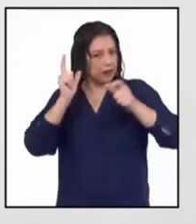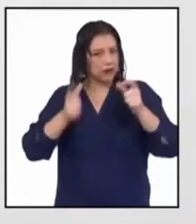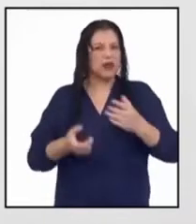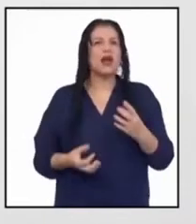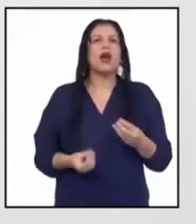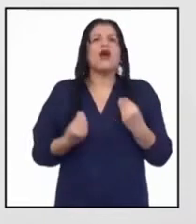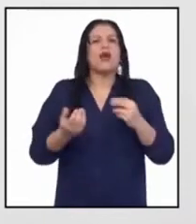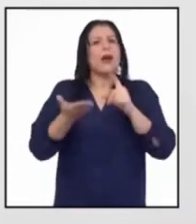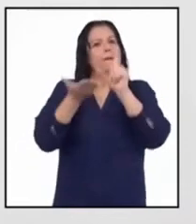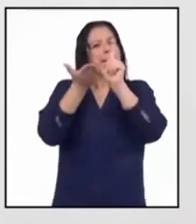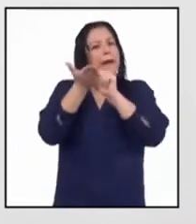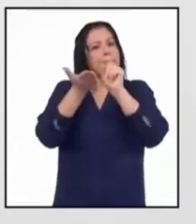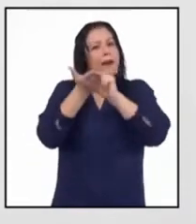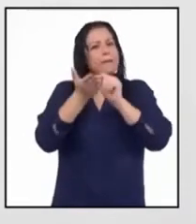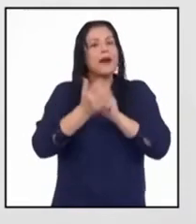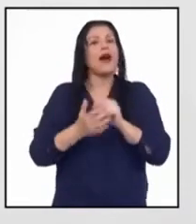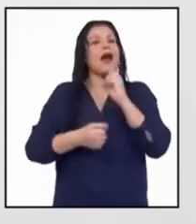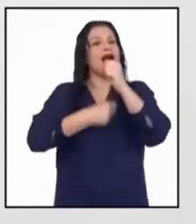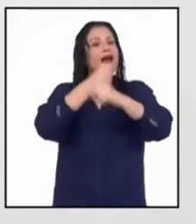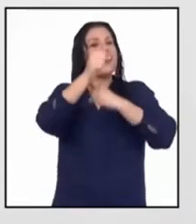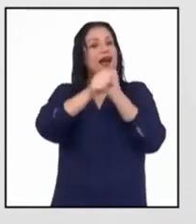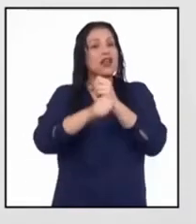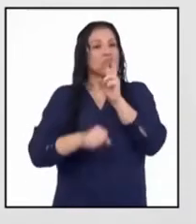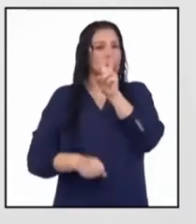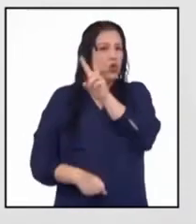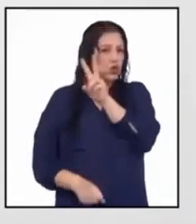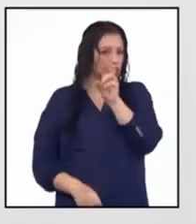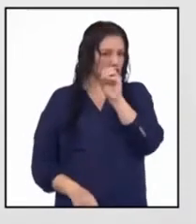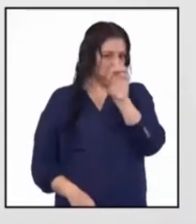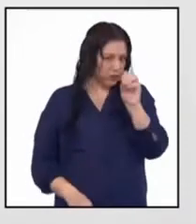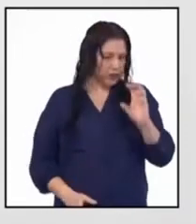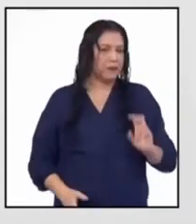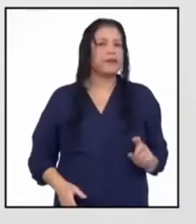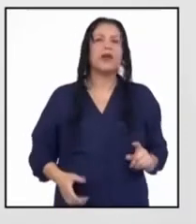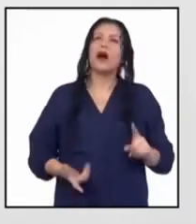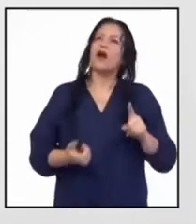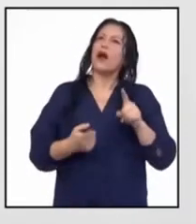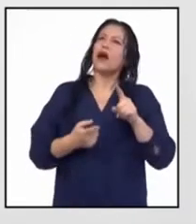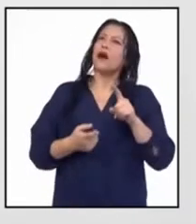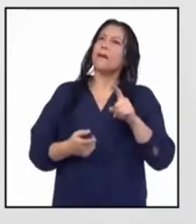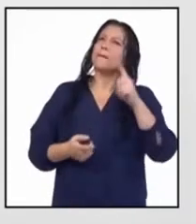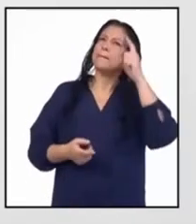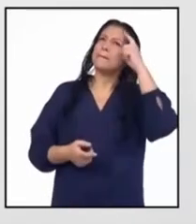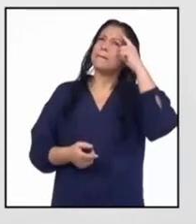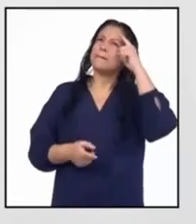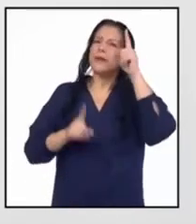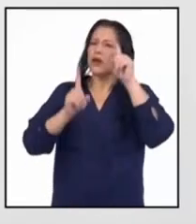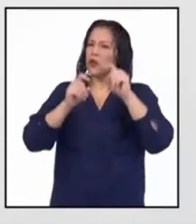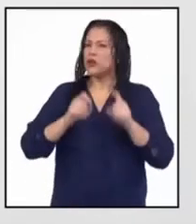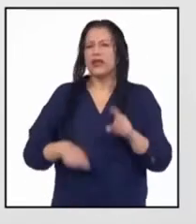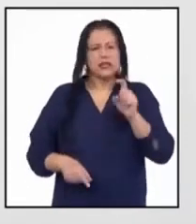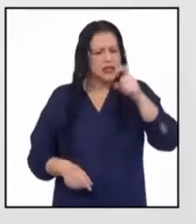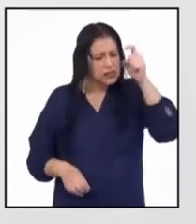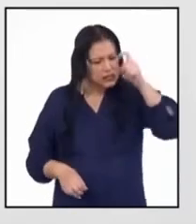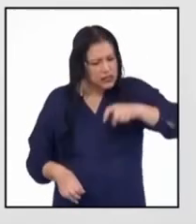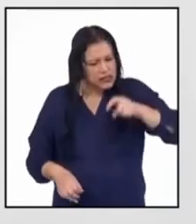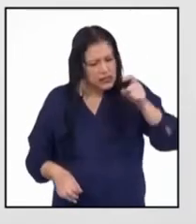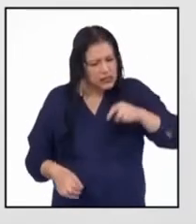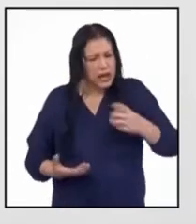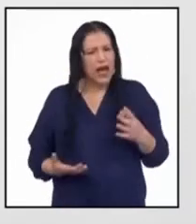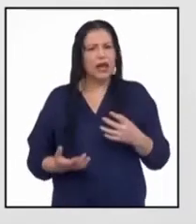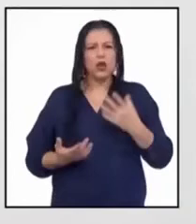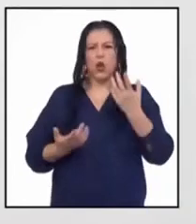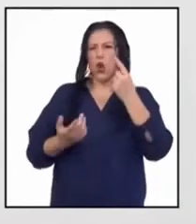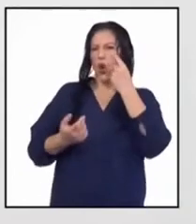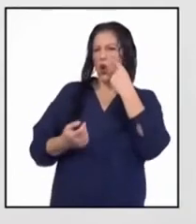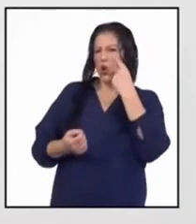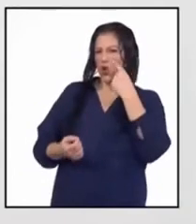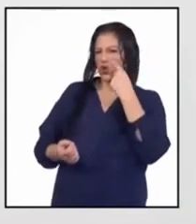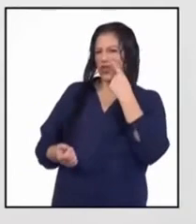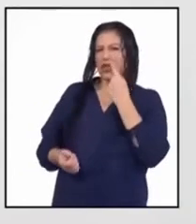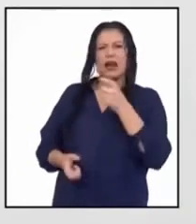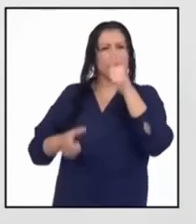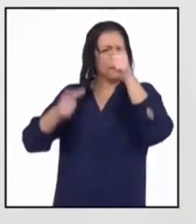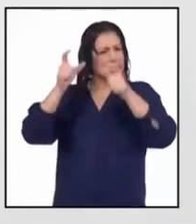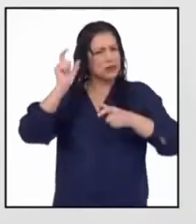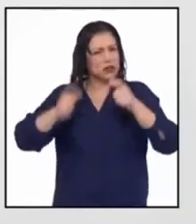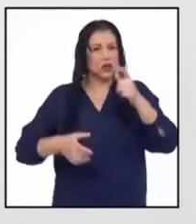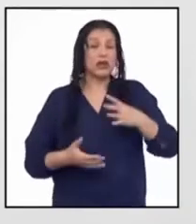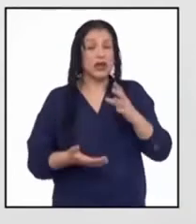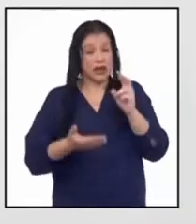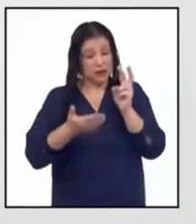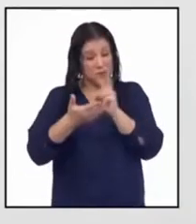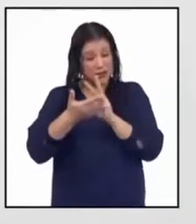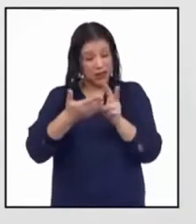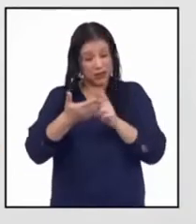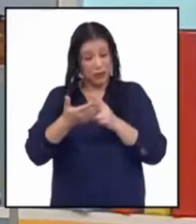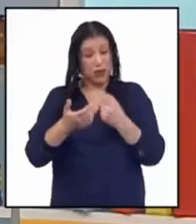año 2000. Pero yo les pregunto, ¿es acaso necesario para entender el texto conocer al autor de